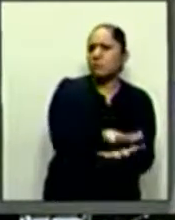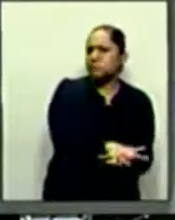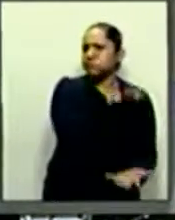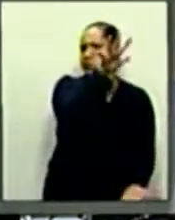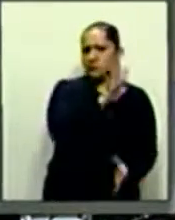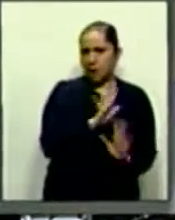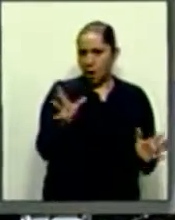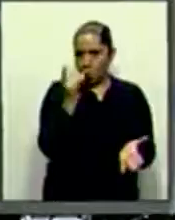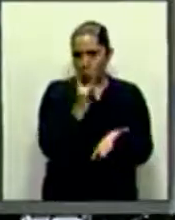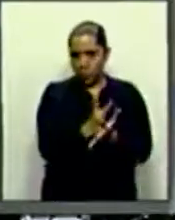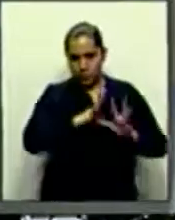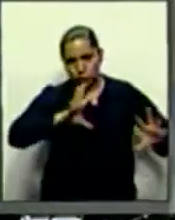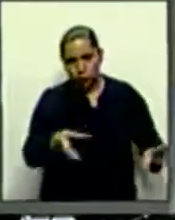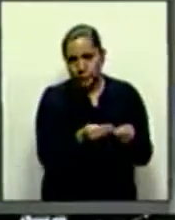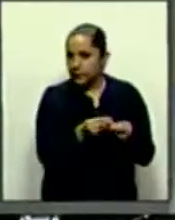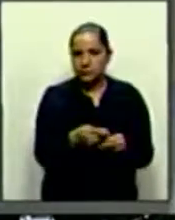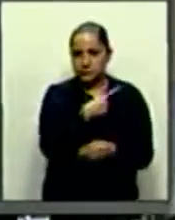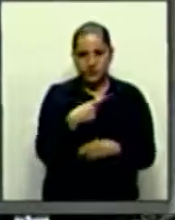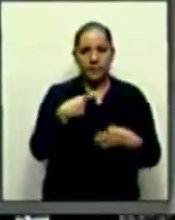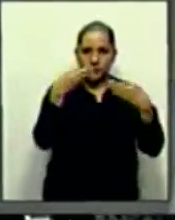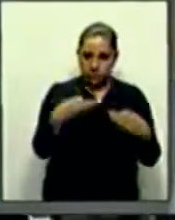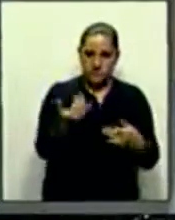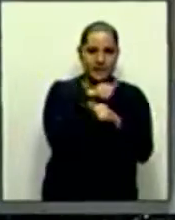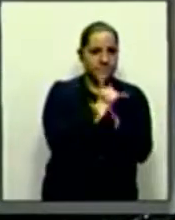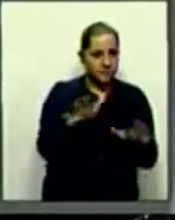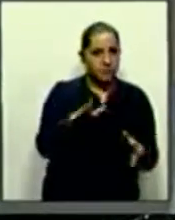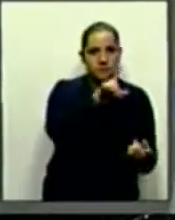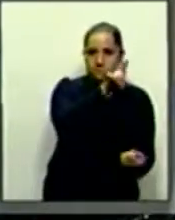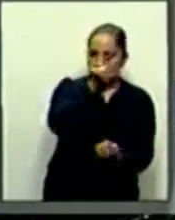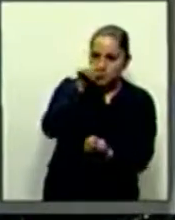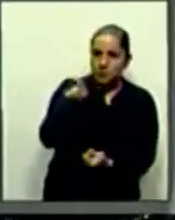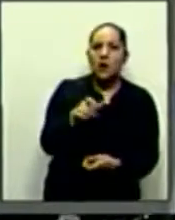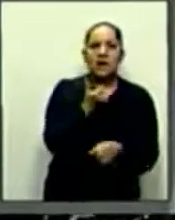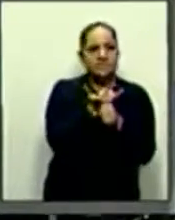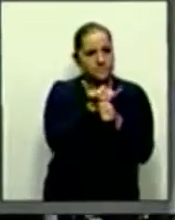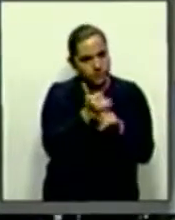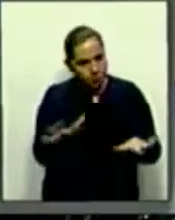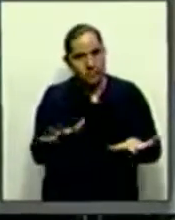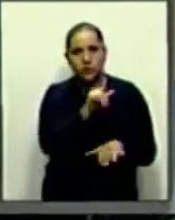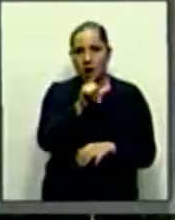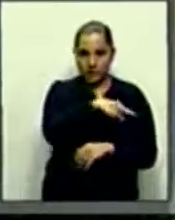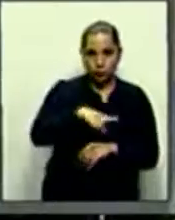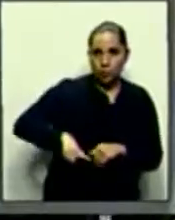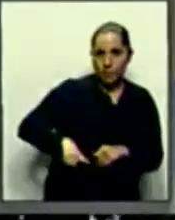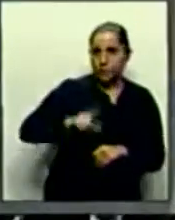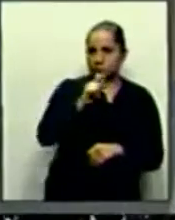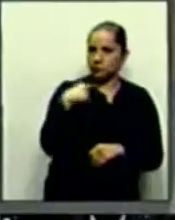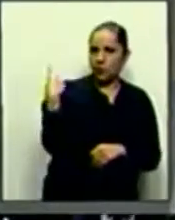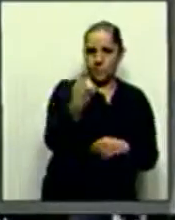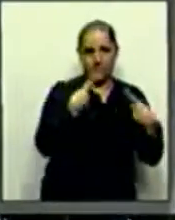continua de información de las decisiones sobre el dinero público. La apertura de la información contribuye al